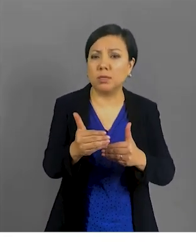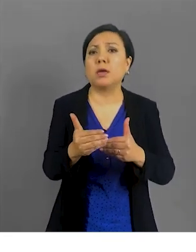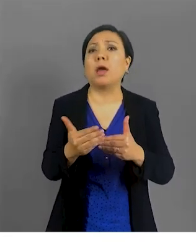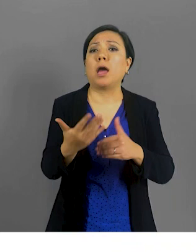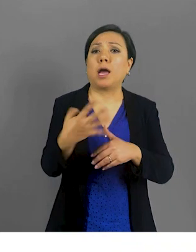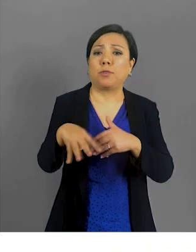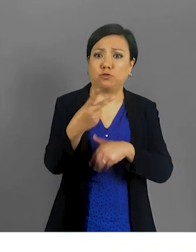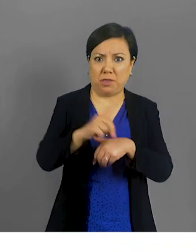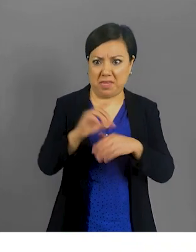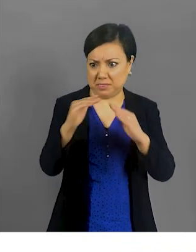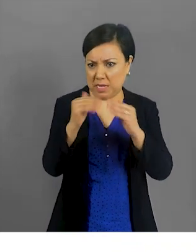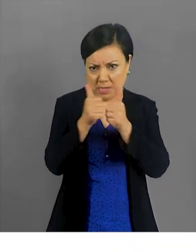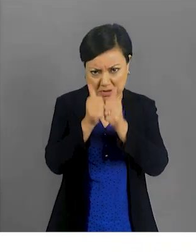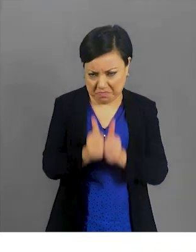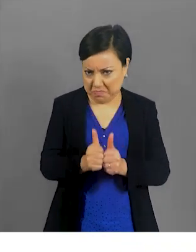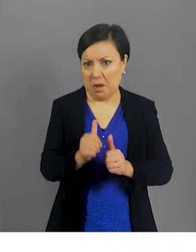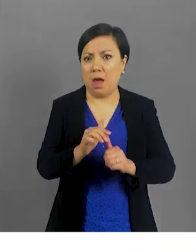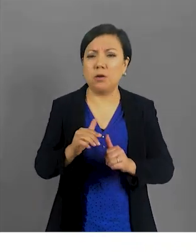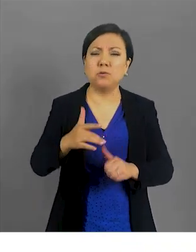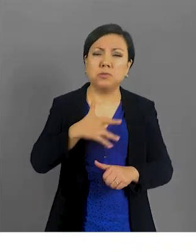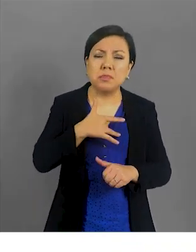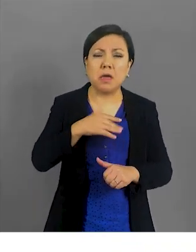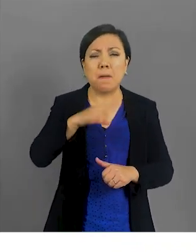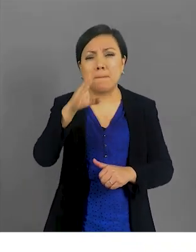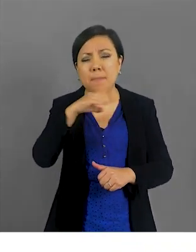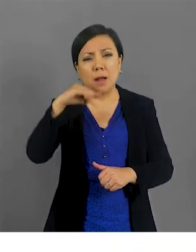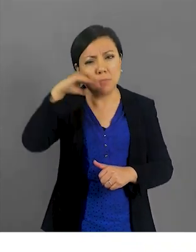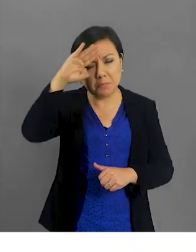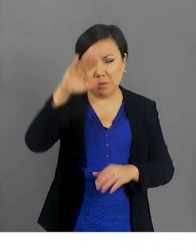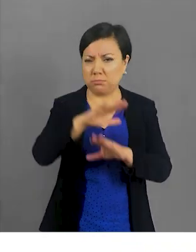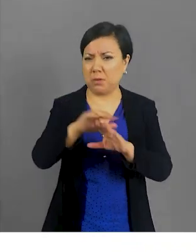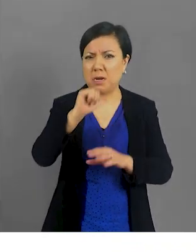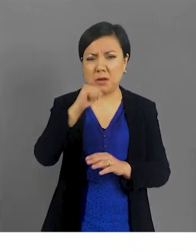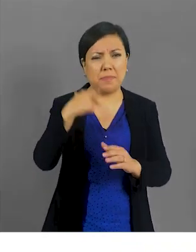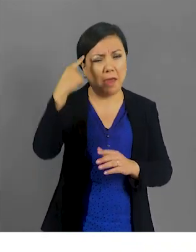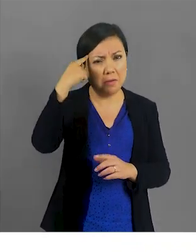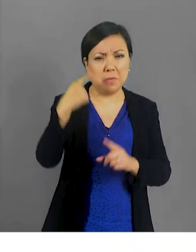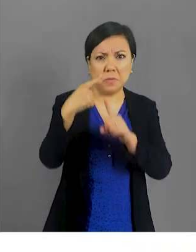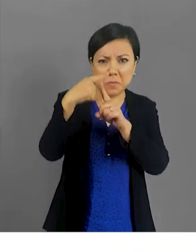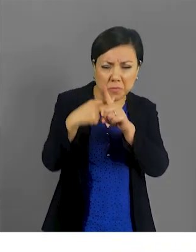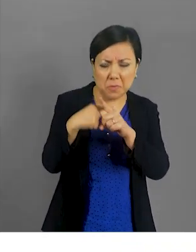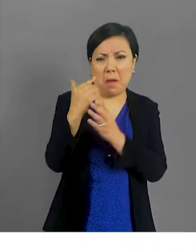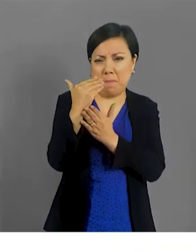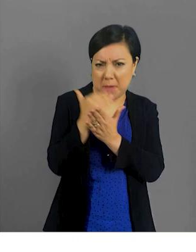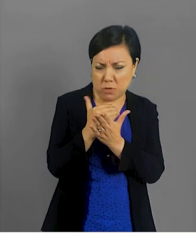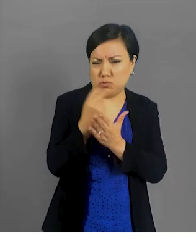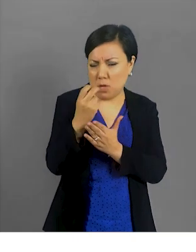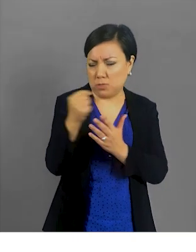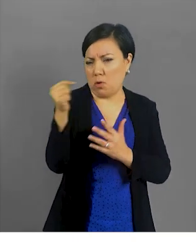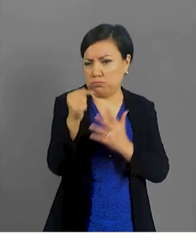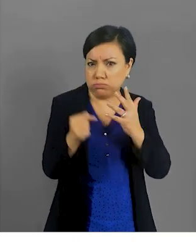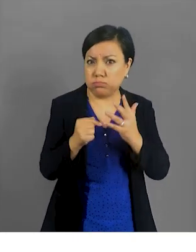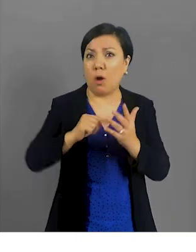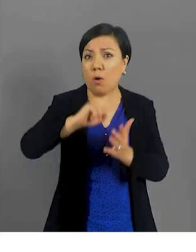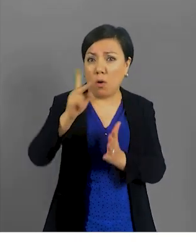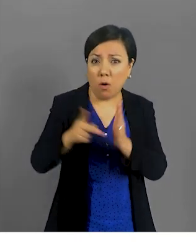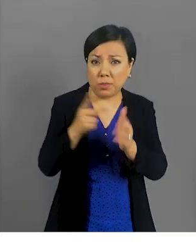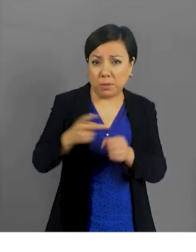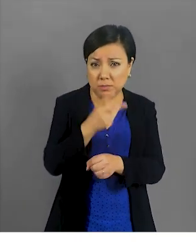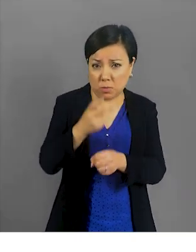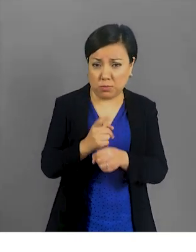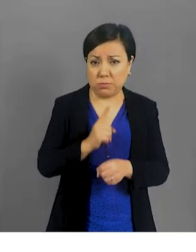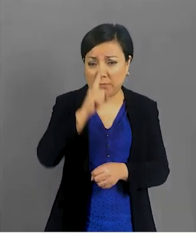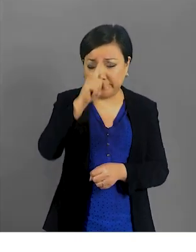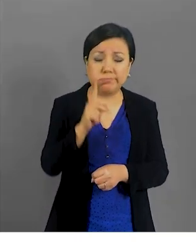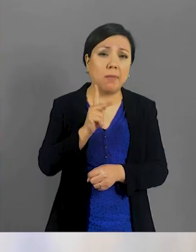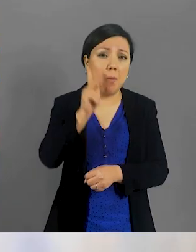de 14 días, aunque no hayas presentado síntomas o mejoraron tus síntomas principales y no presentas fiebre, no necesitas realizarte una prueba